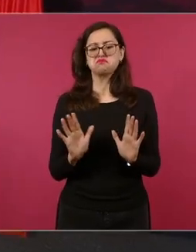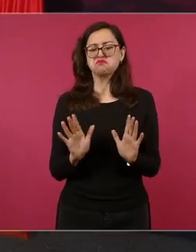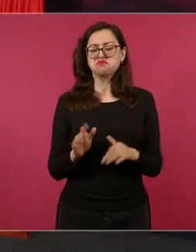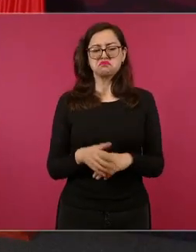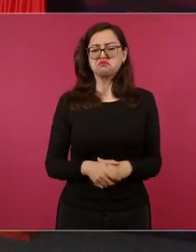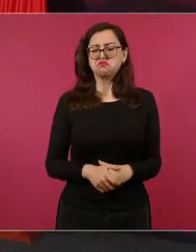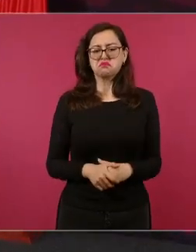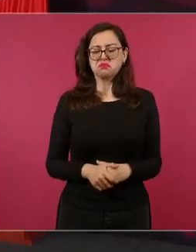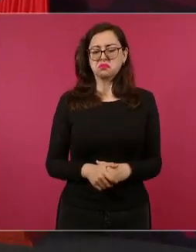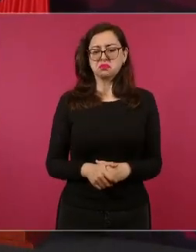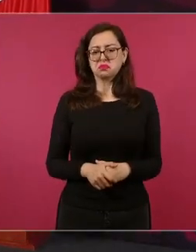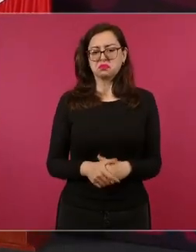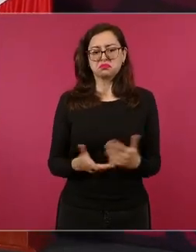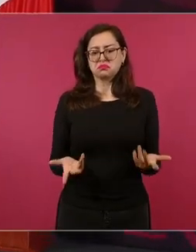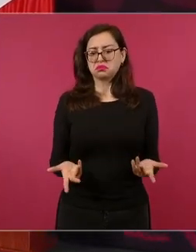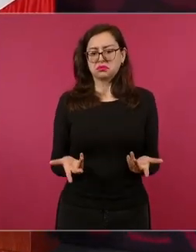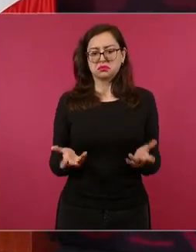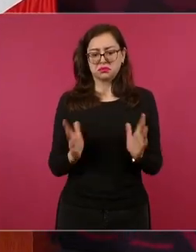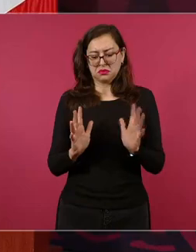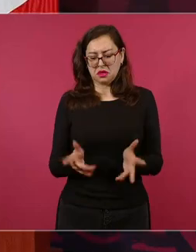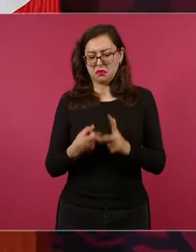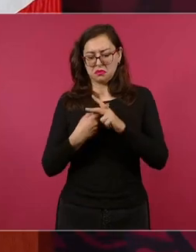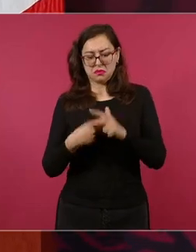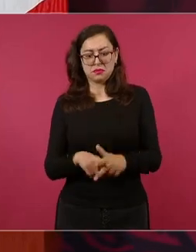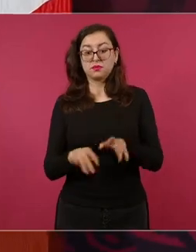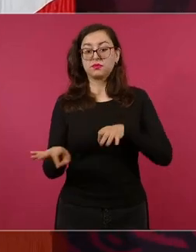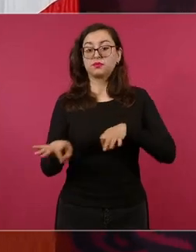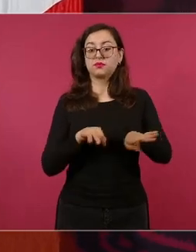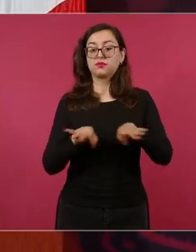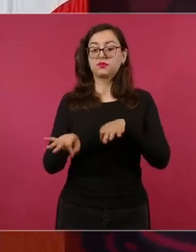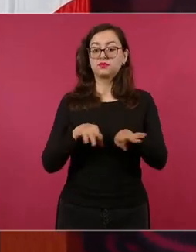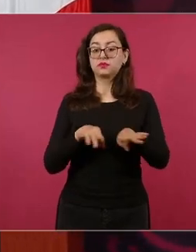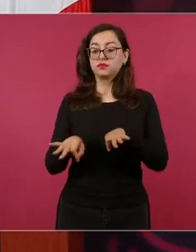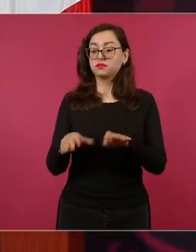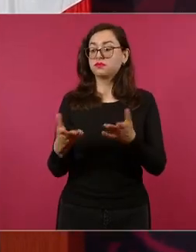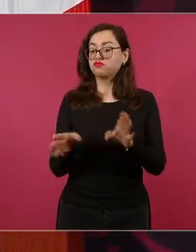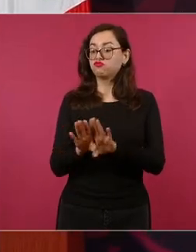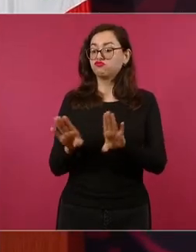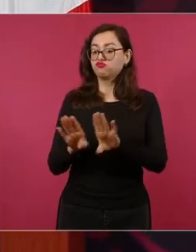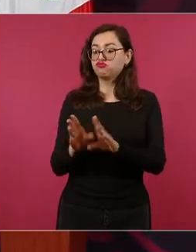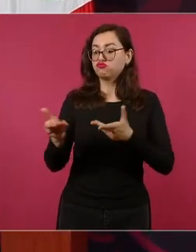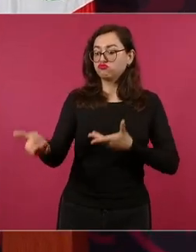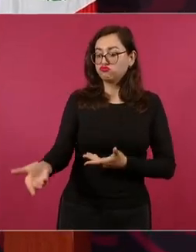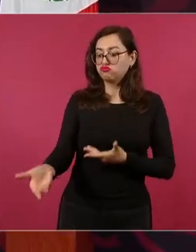ya están poniéndose de acuerdo